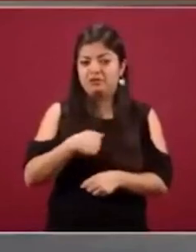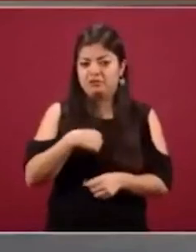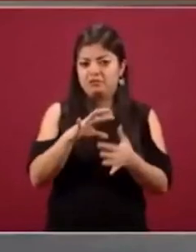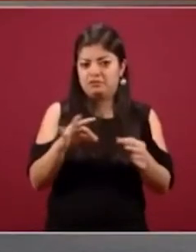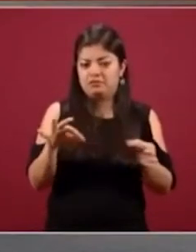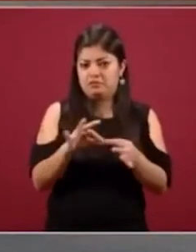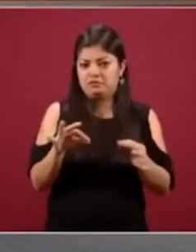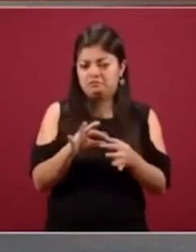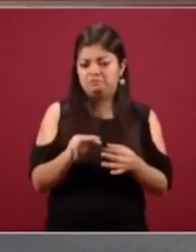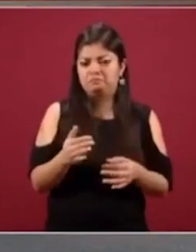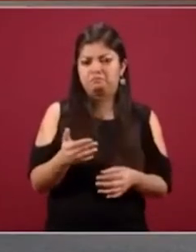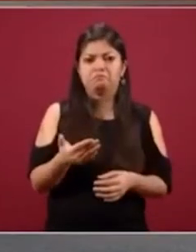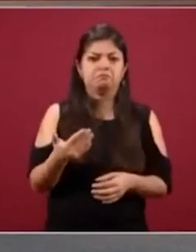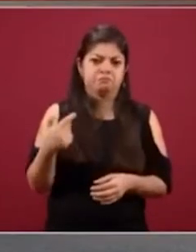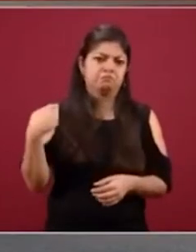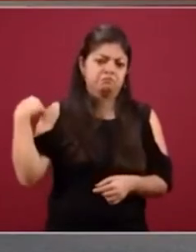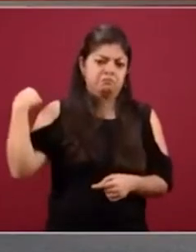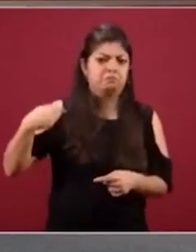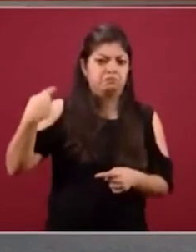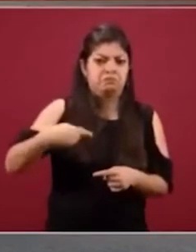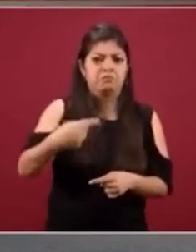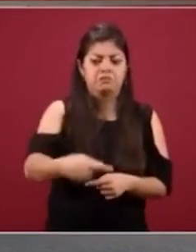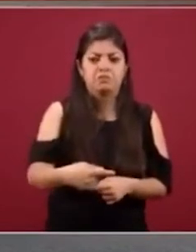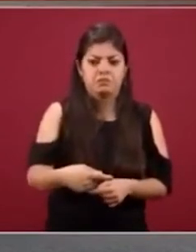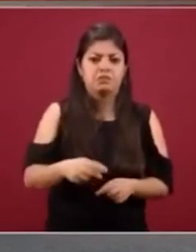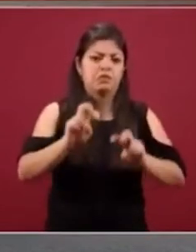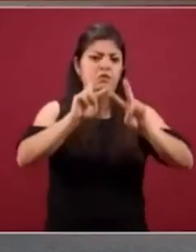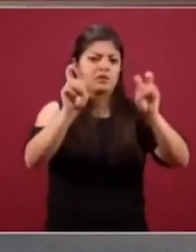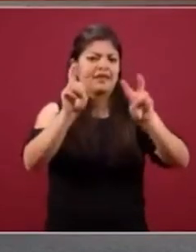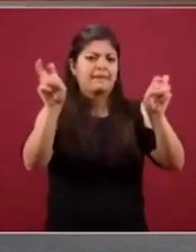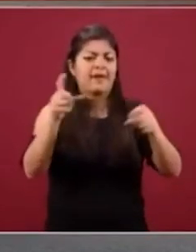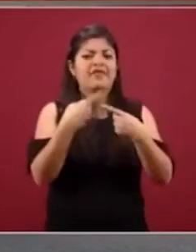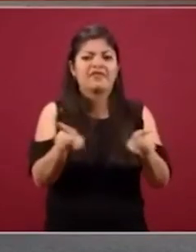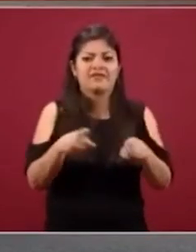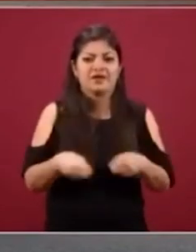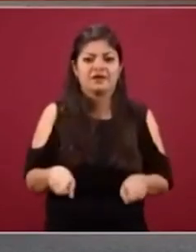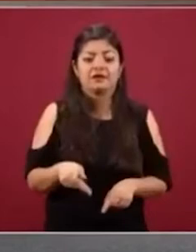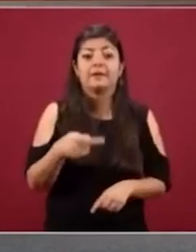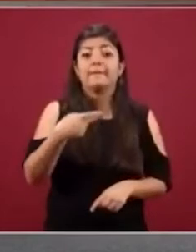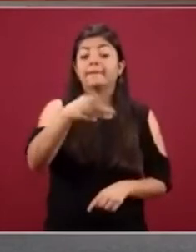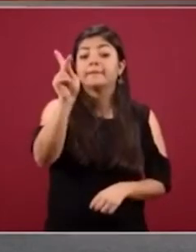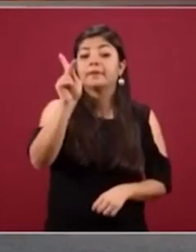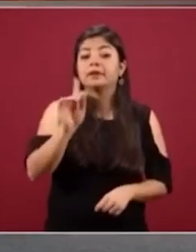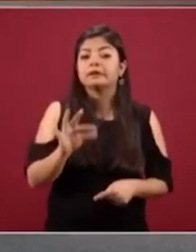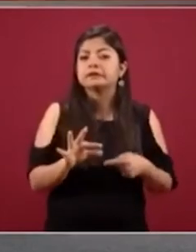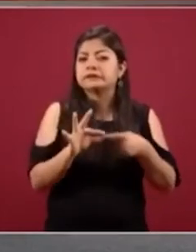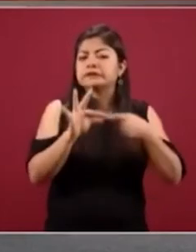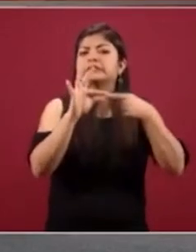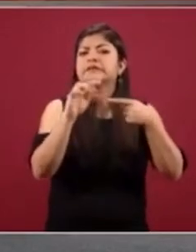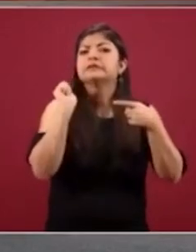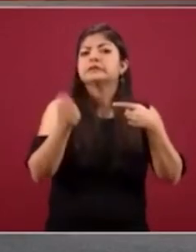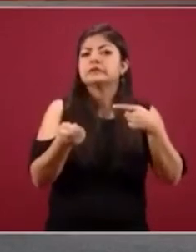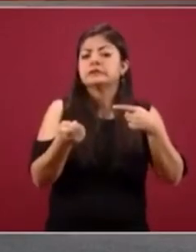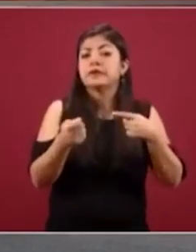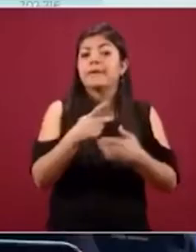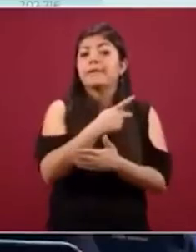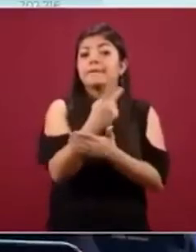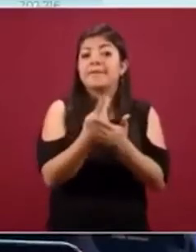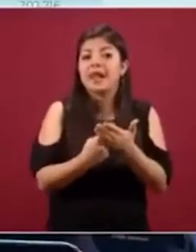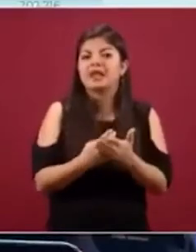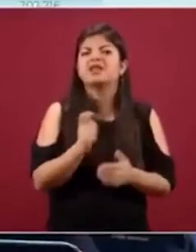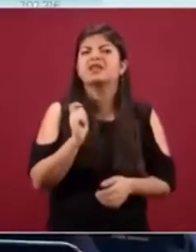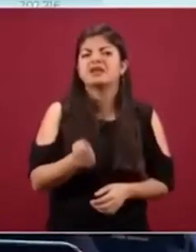Hemos explicado aquí varios temas, pero uno tiene que ver con el plan de generar dos